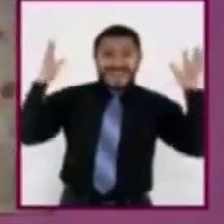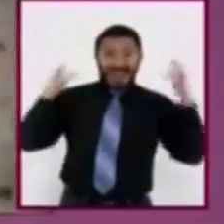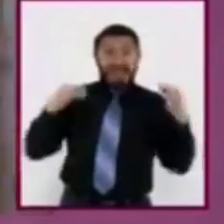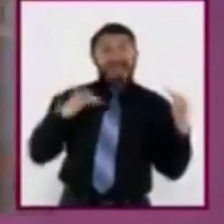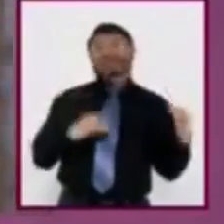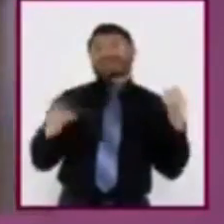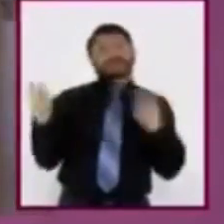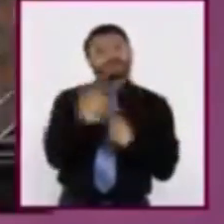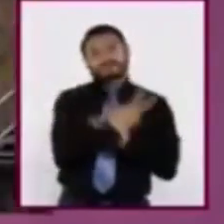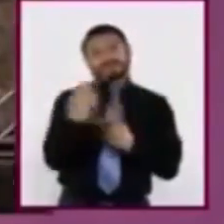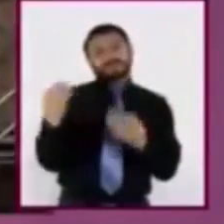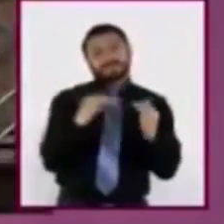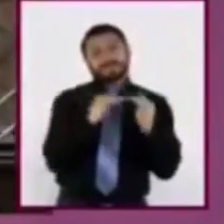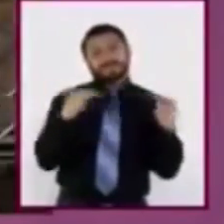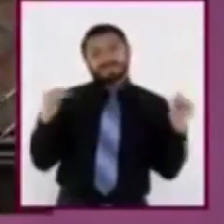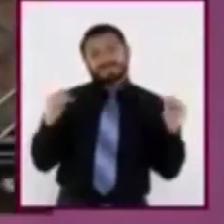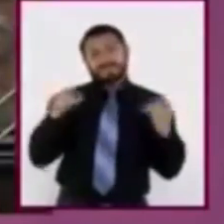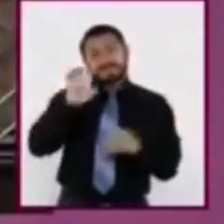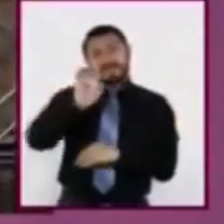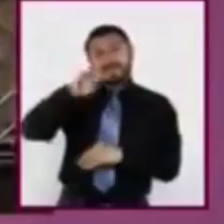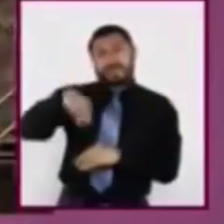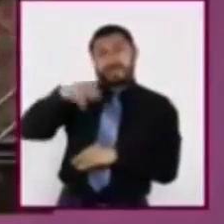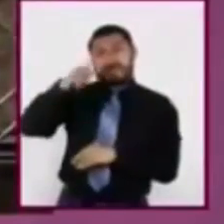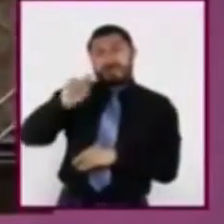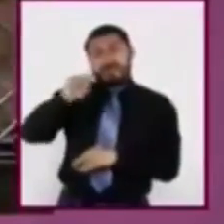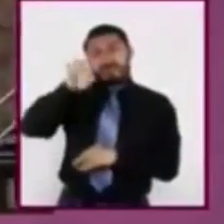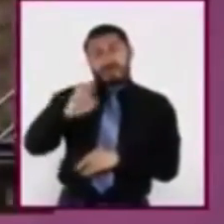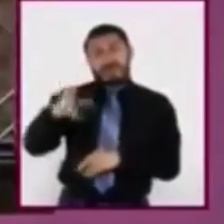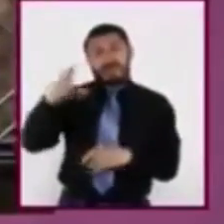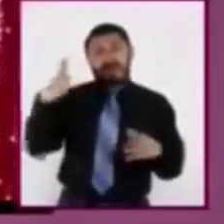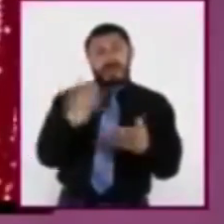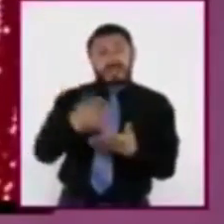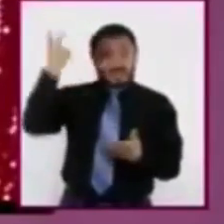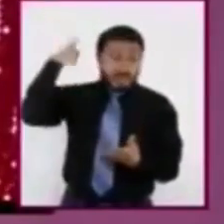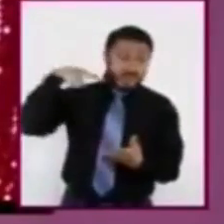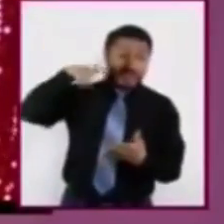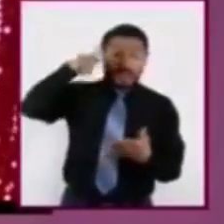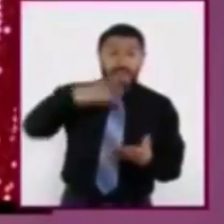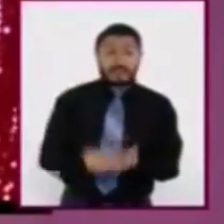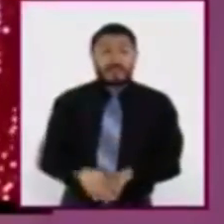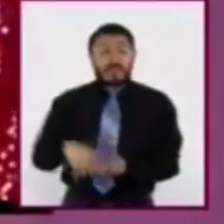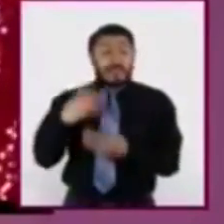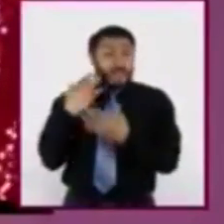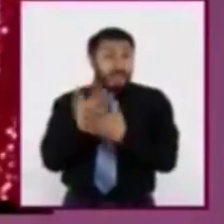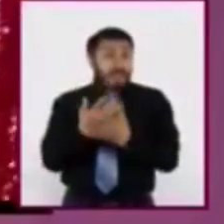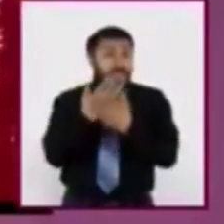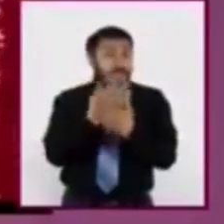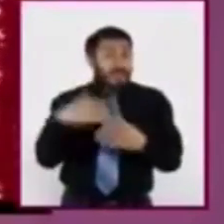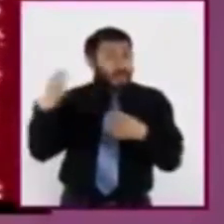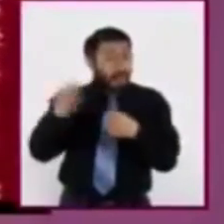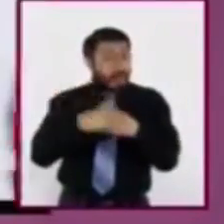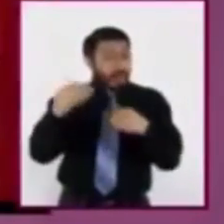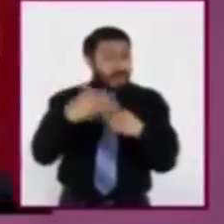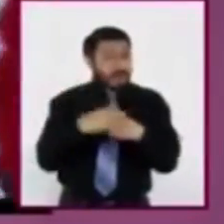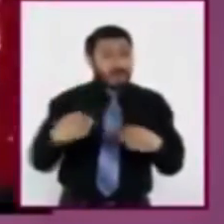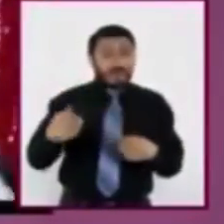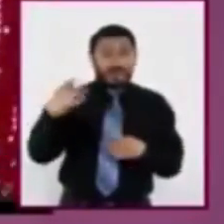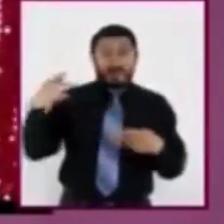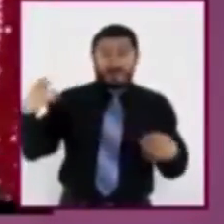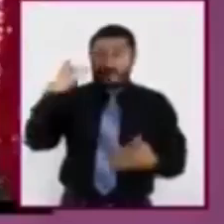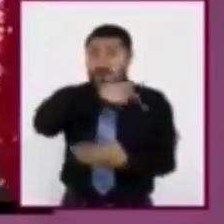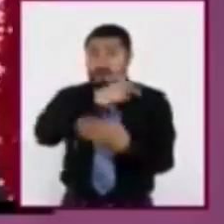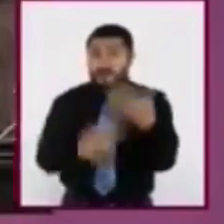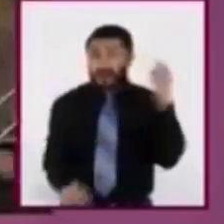empate! ¡Han ganado un viaje a Macondo! ¡Los esperamos en nuestra próxima emisión!